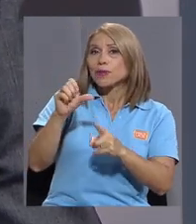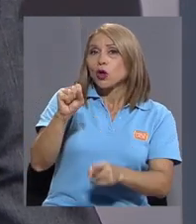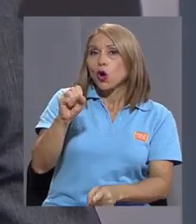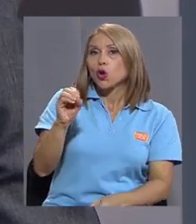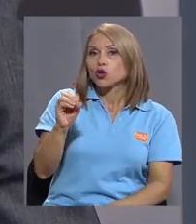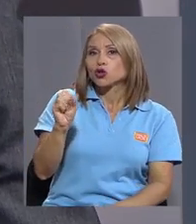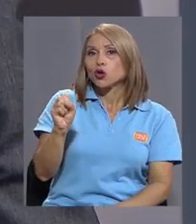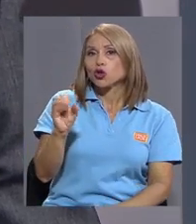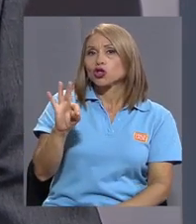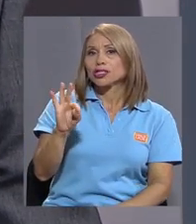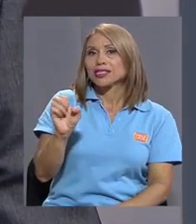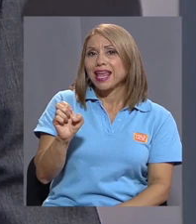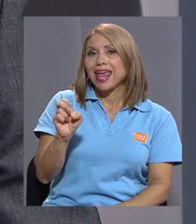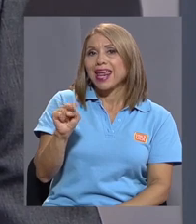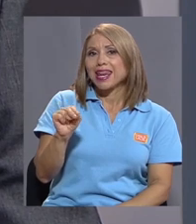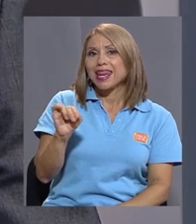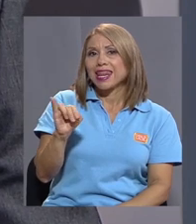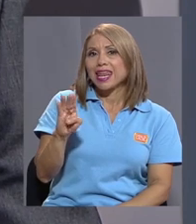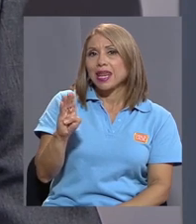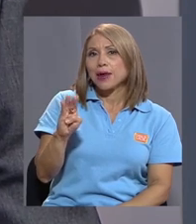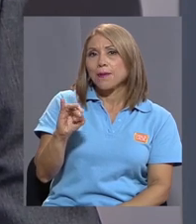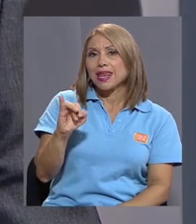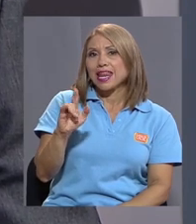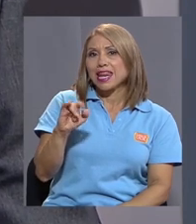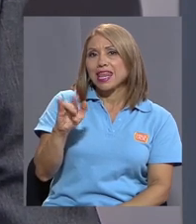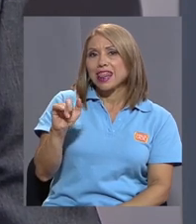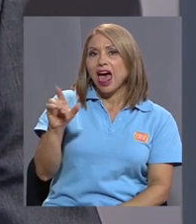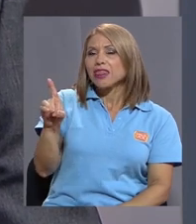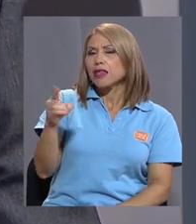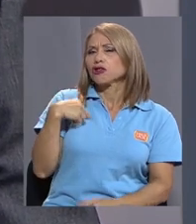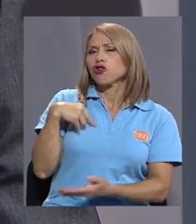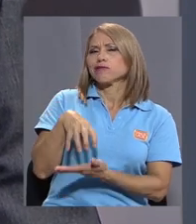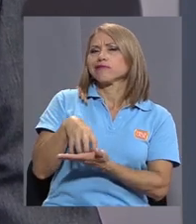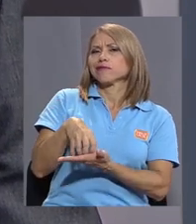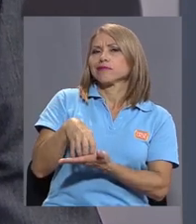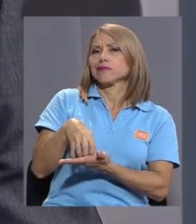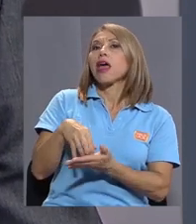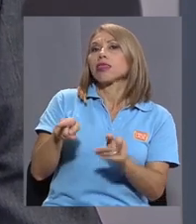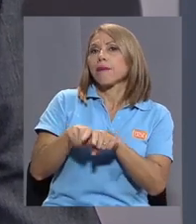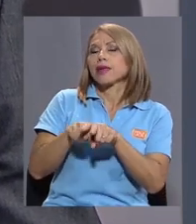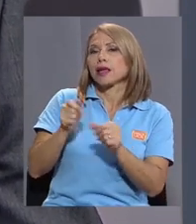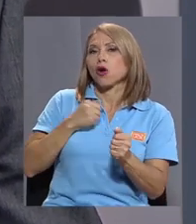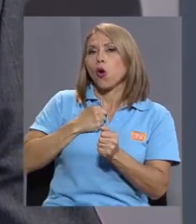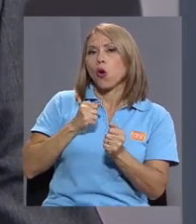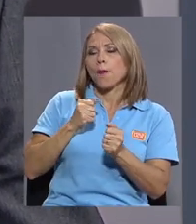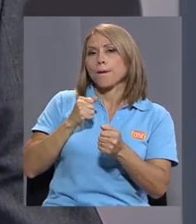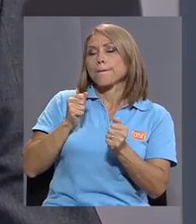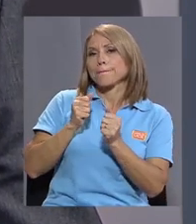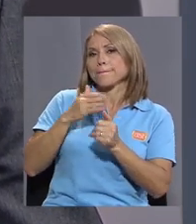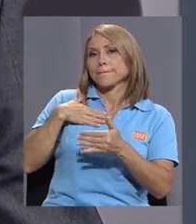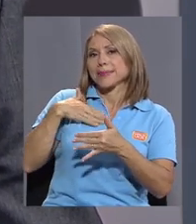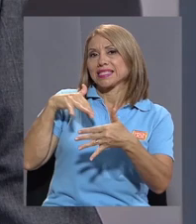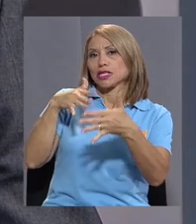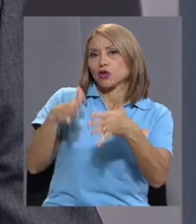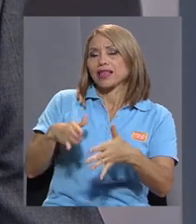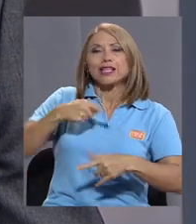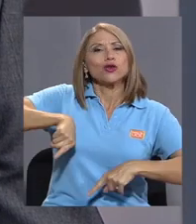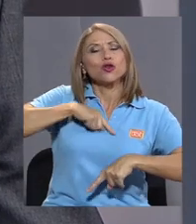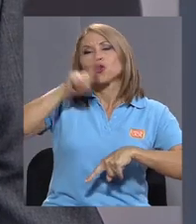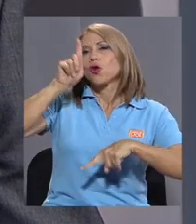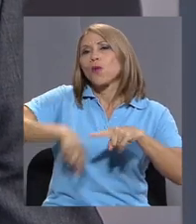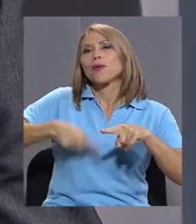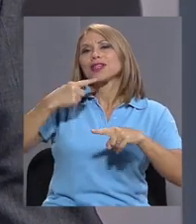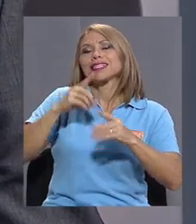personalmente yo lo cuestiono, incluso a nivel de mis estudiantes aquí en la universidad, porque no podemos decir que somos sostenibles